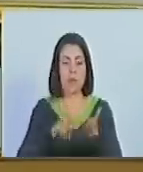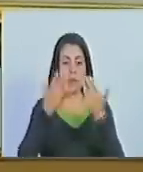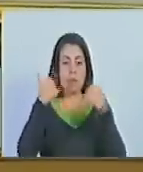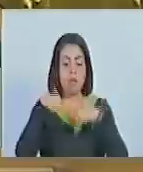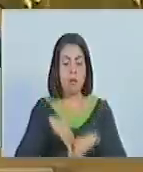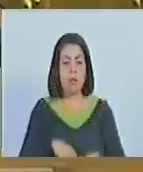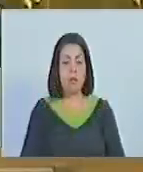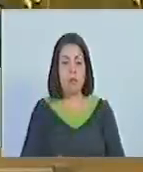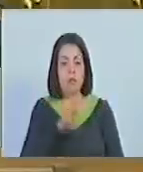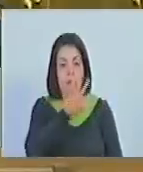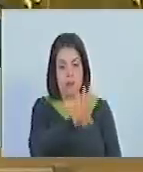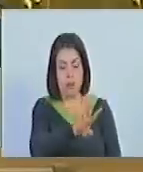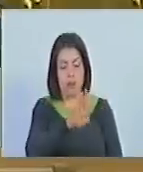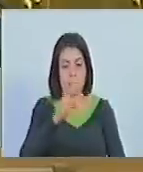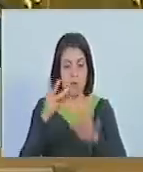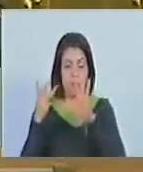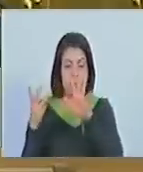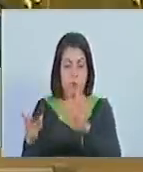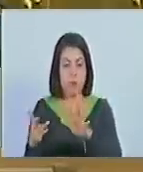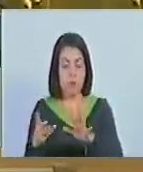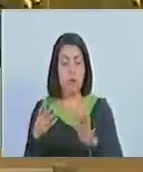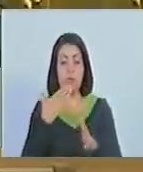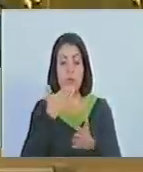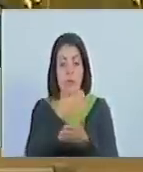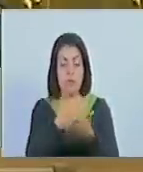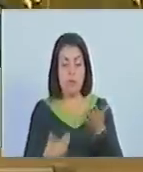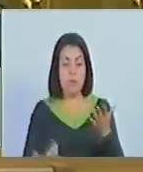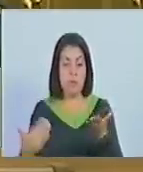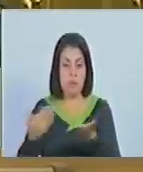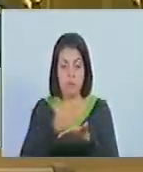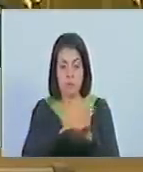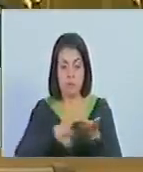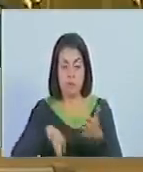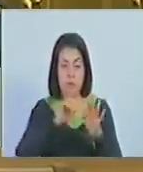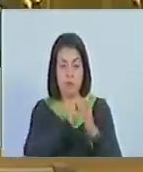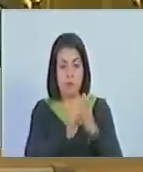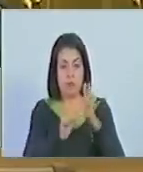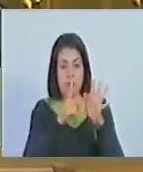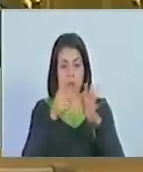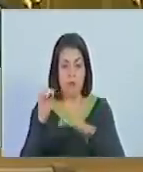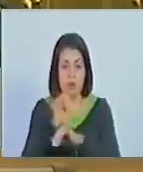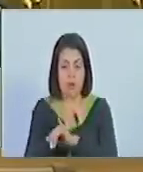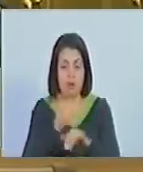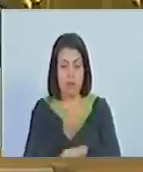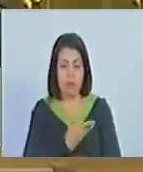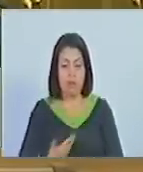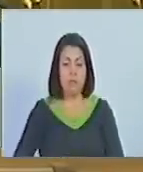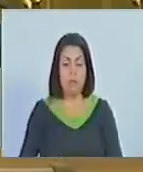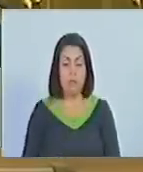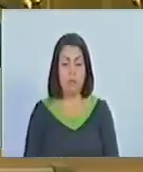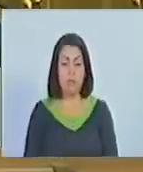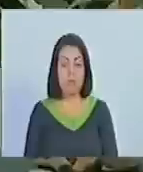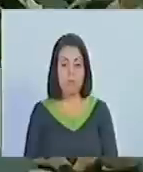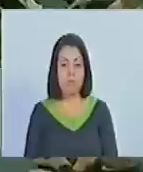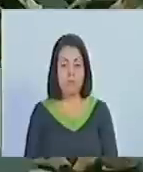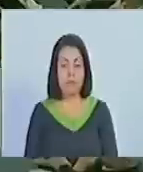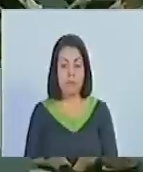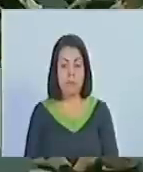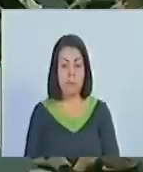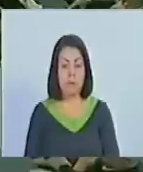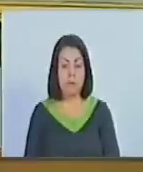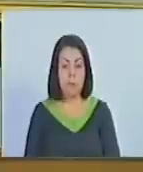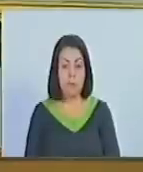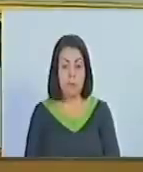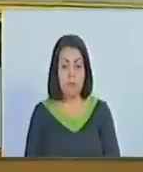Siguiente. Cuadragésimo octavo. Se propone suprimir el artículo 60. Esto, señor presidente. En